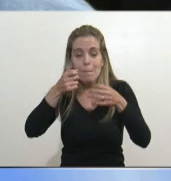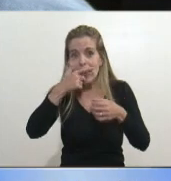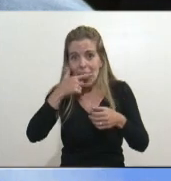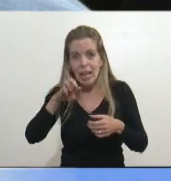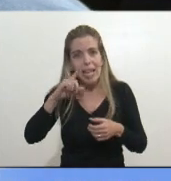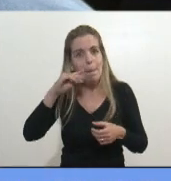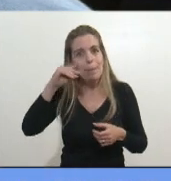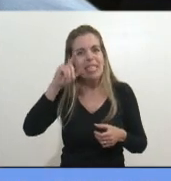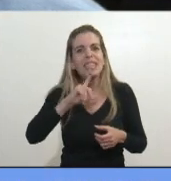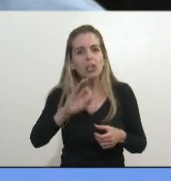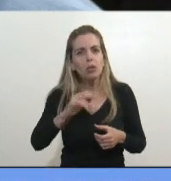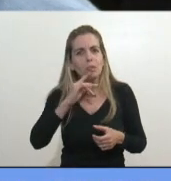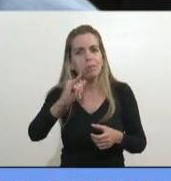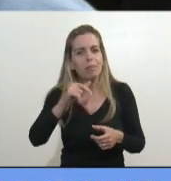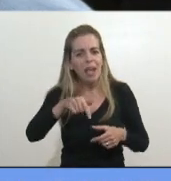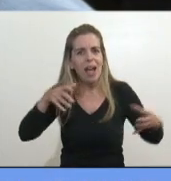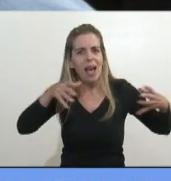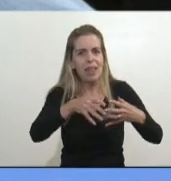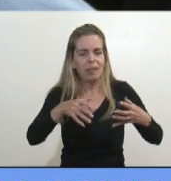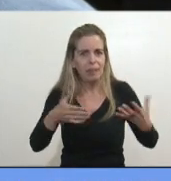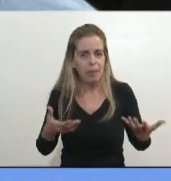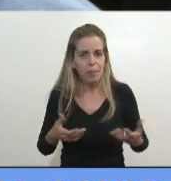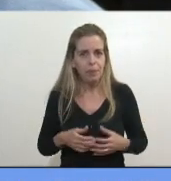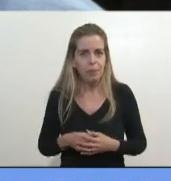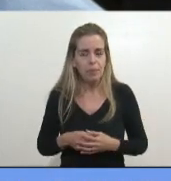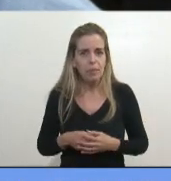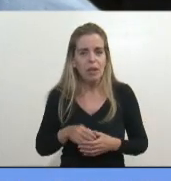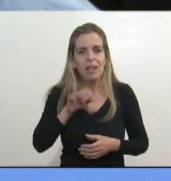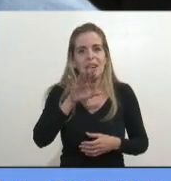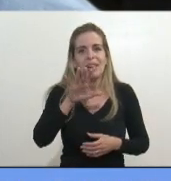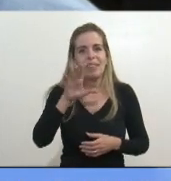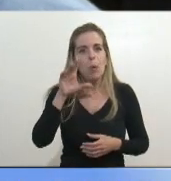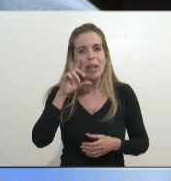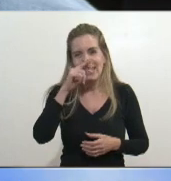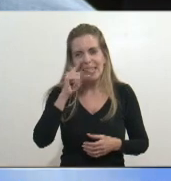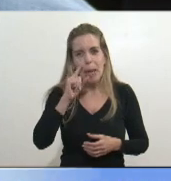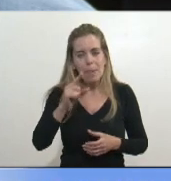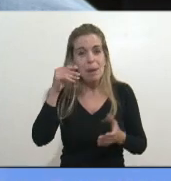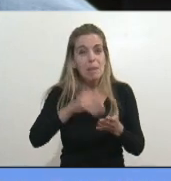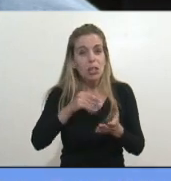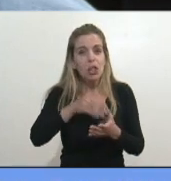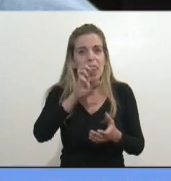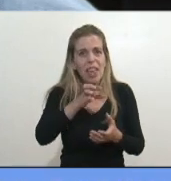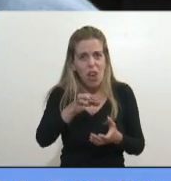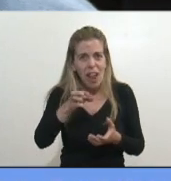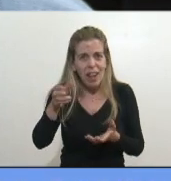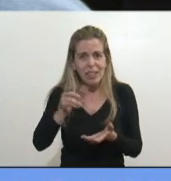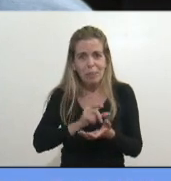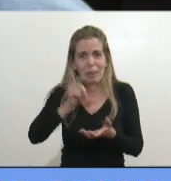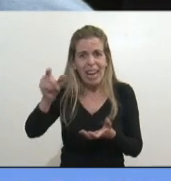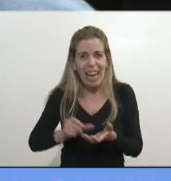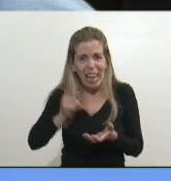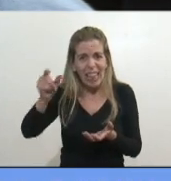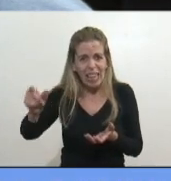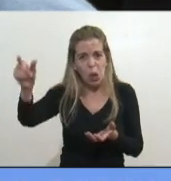yo lo dije acá en el bloque, no haga eso Miguel, dije, 57 mil millones de dólares, ¿quién va a pagar esto? Más el crédito de 100 años,